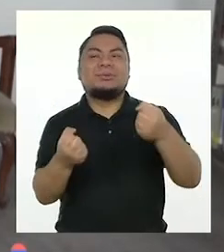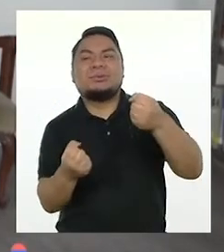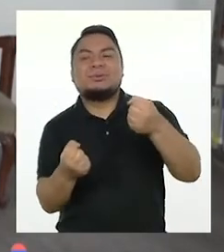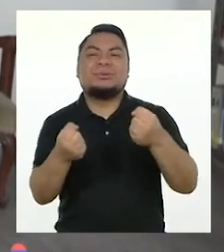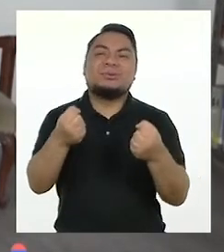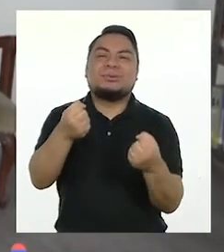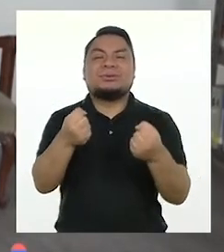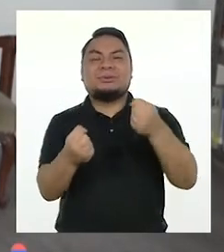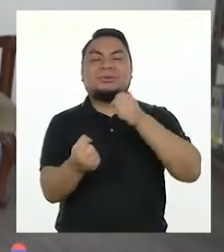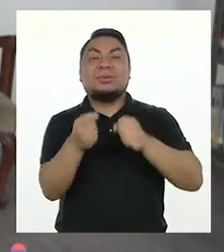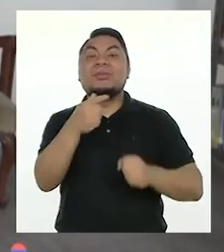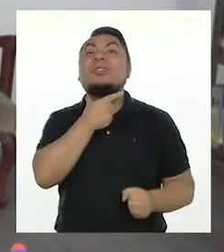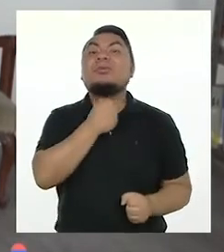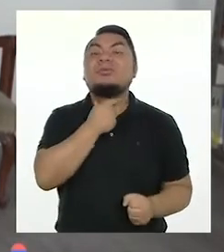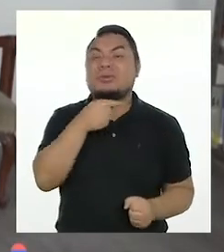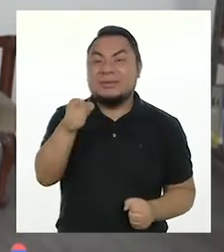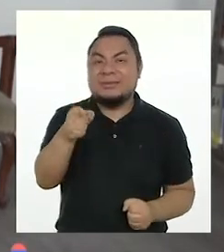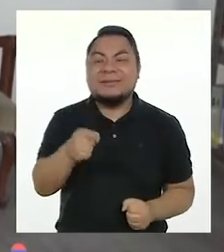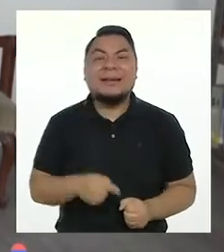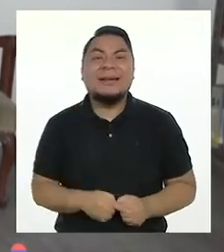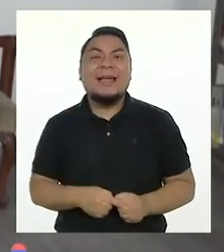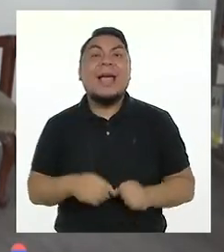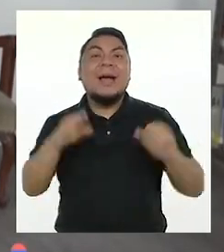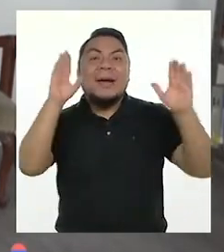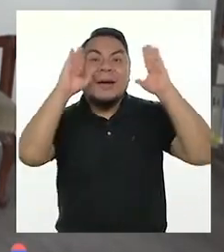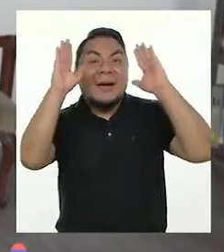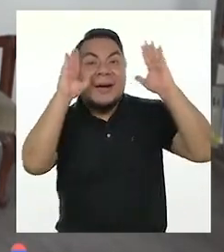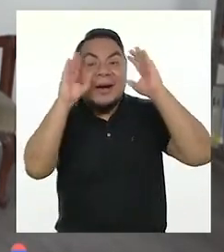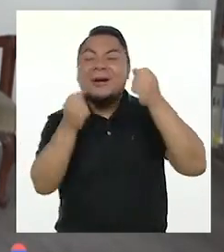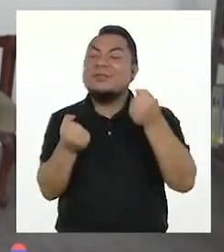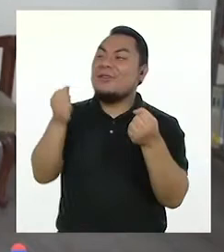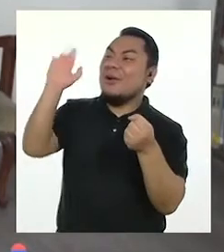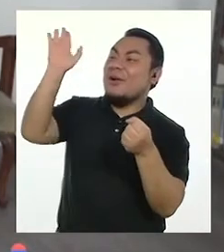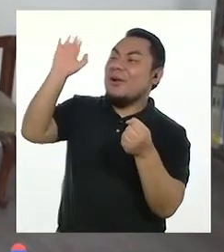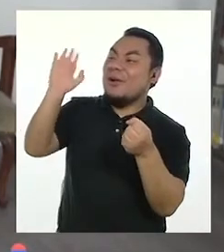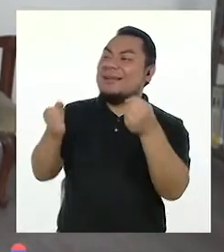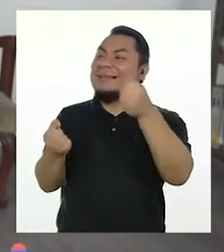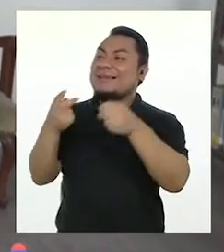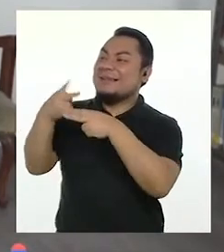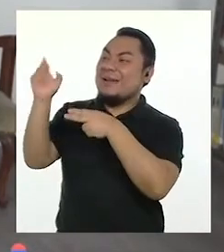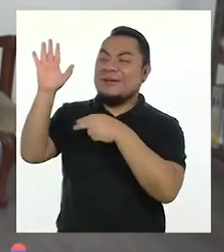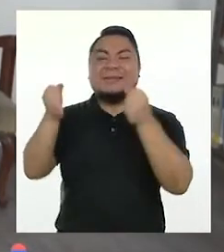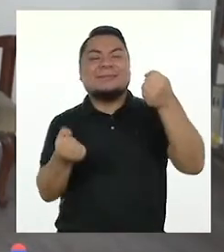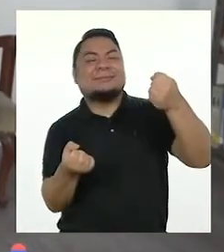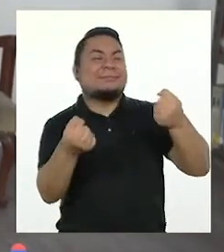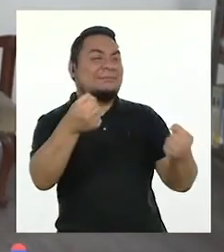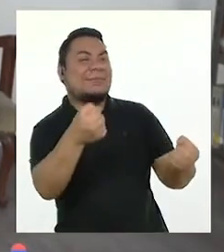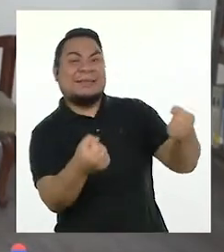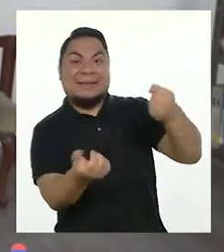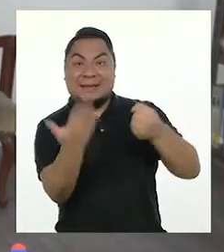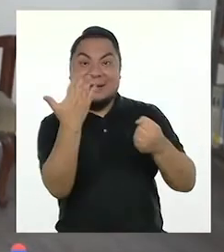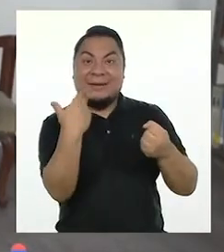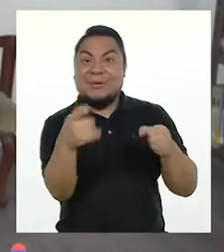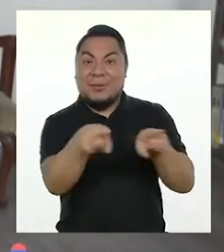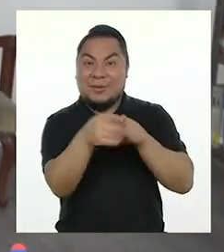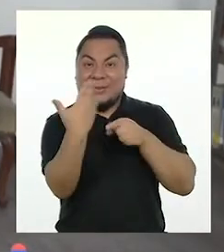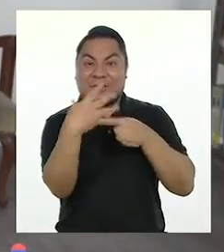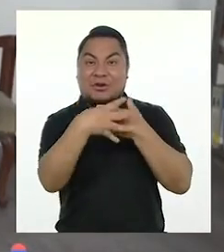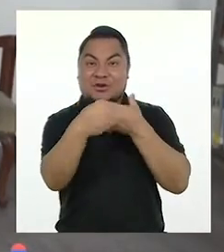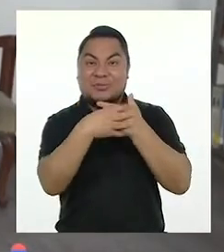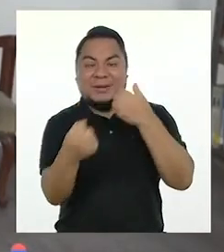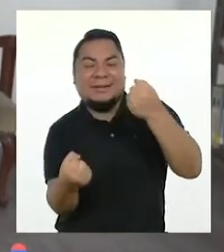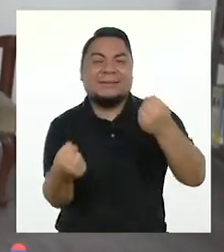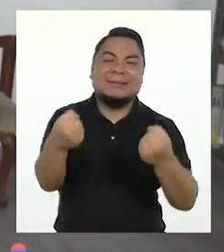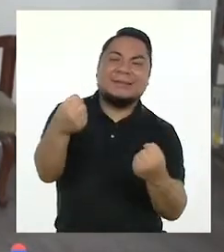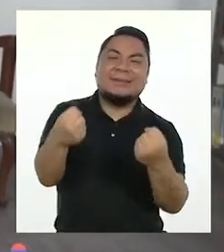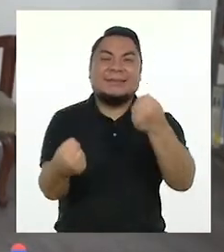¡Ay, con esa música me encanta! ¡Hola! ¡Hola, vecina! Muy bien. ¡Ya está! ¡Oh, miren! ¡Un